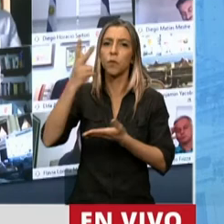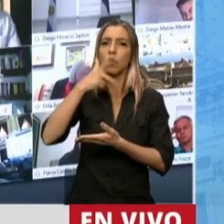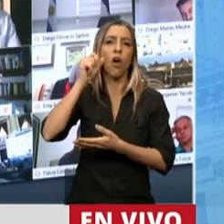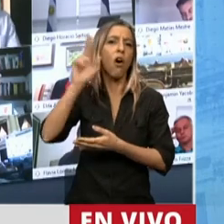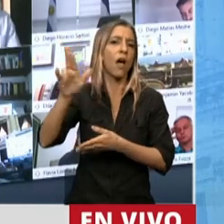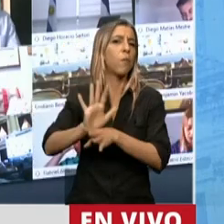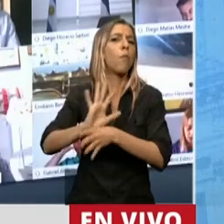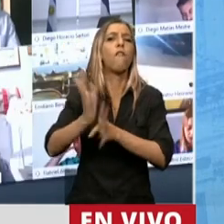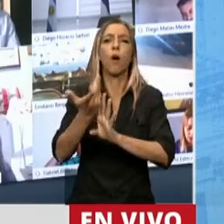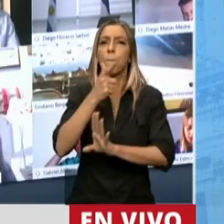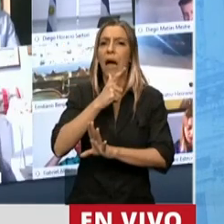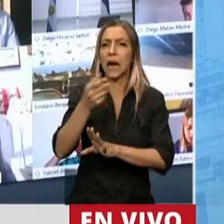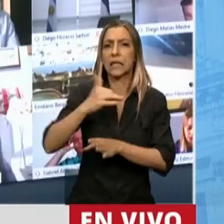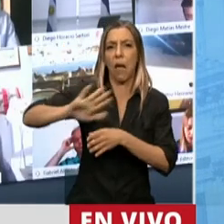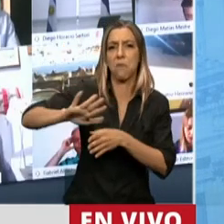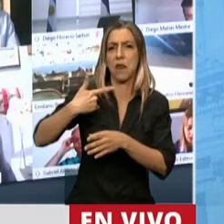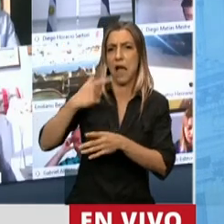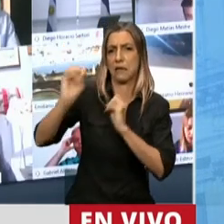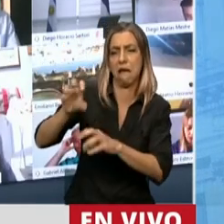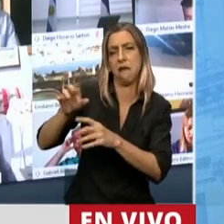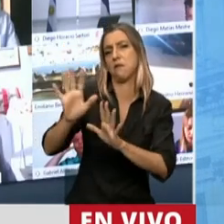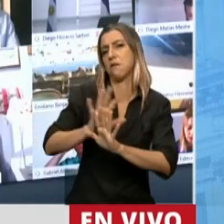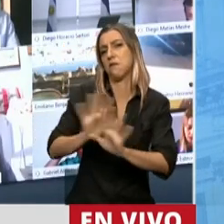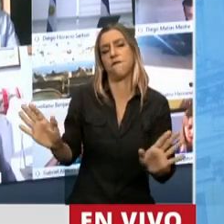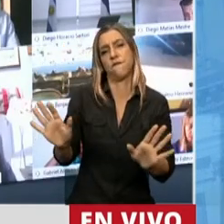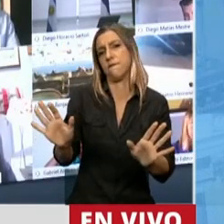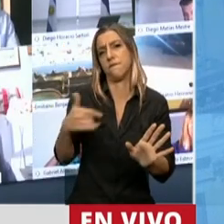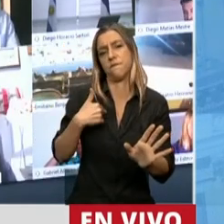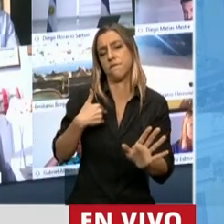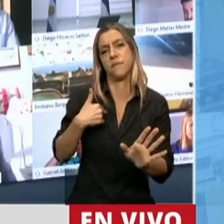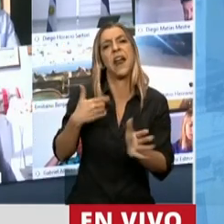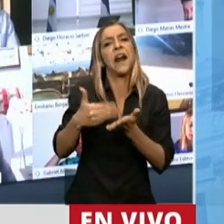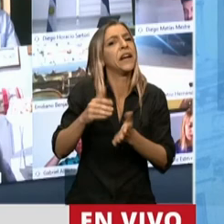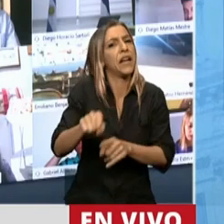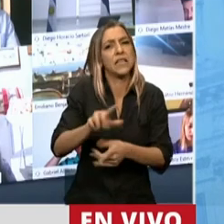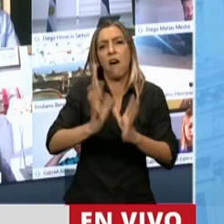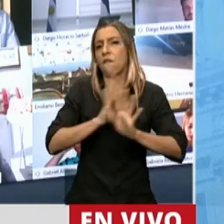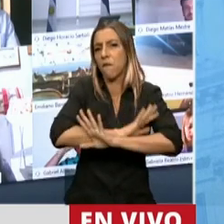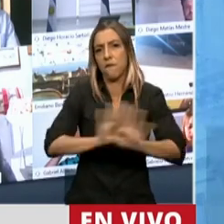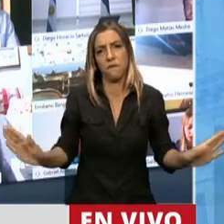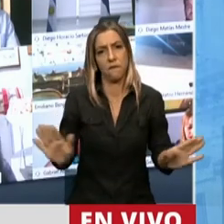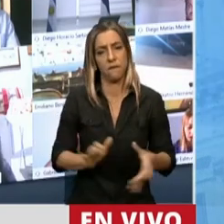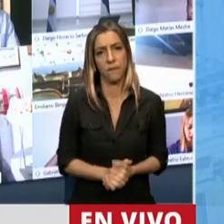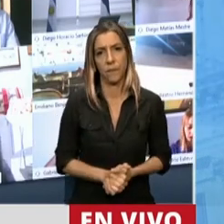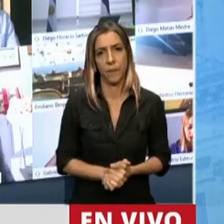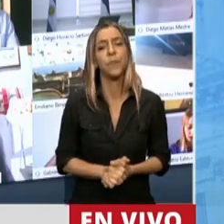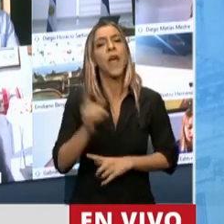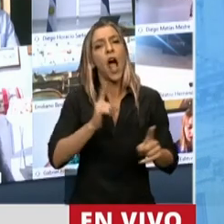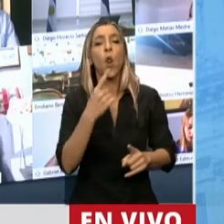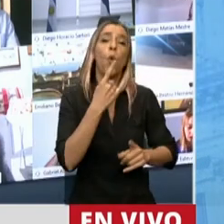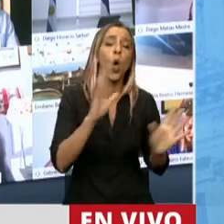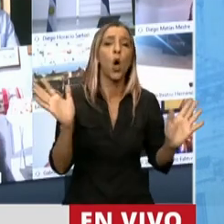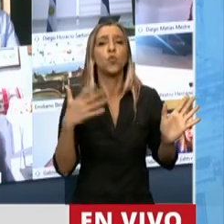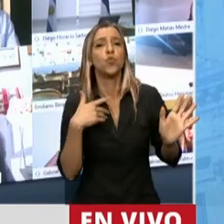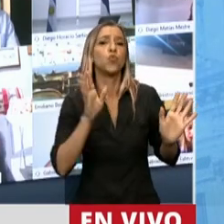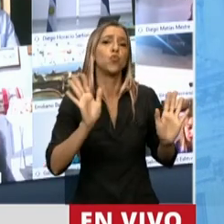amenaza, de este tipo de agravio. Y por último decir, aquellos que dicen que esto es porque en la